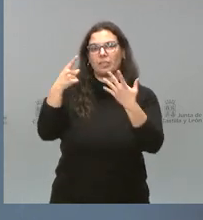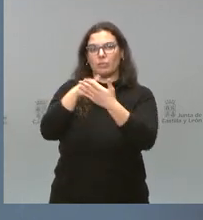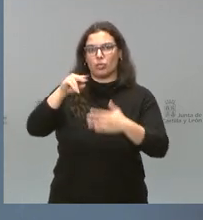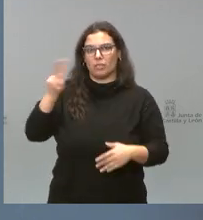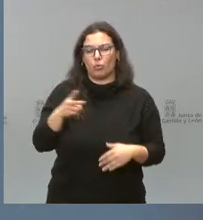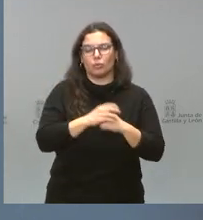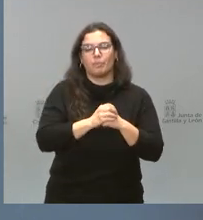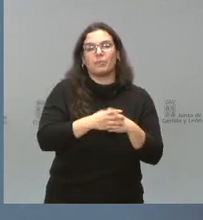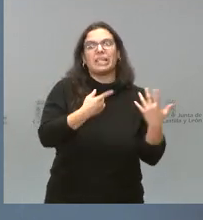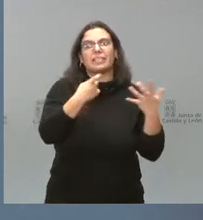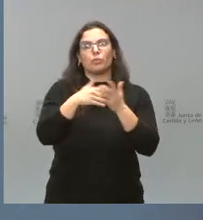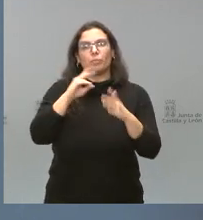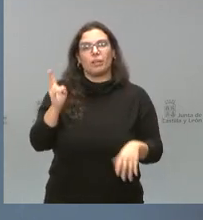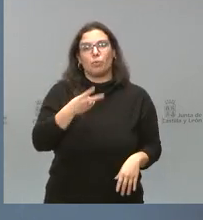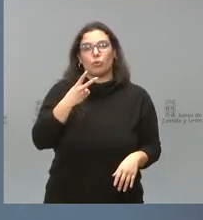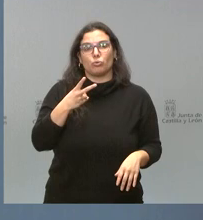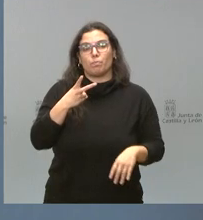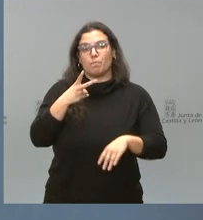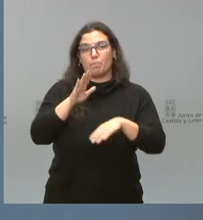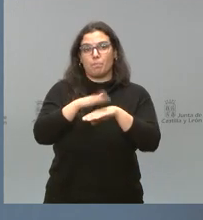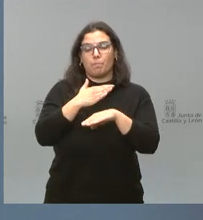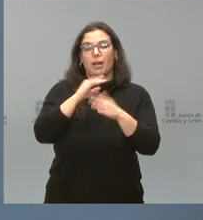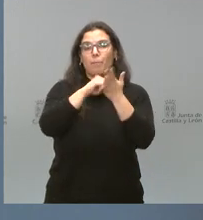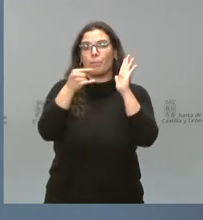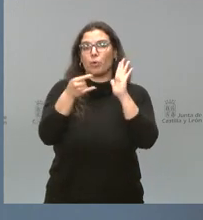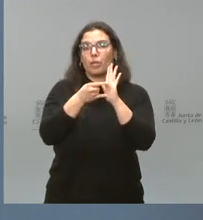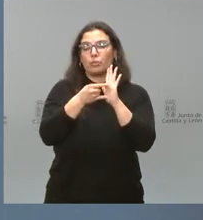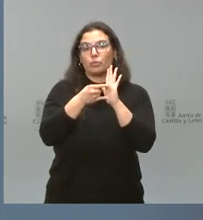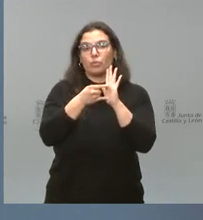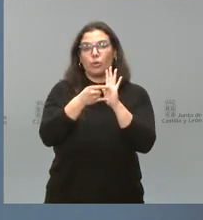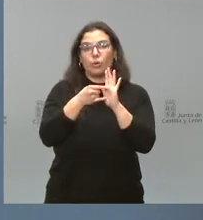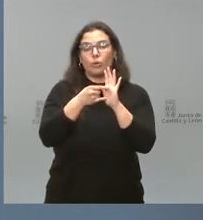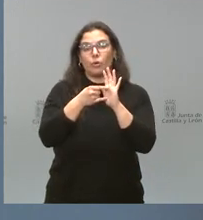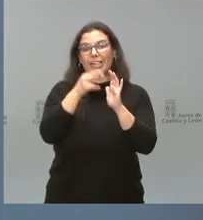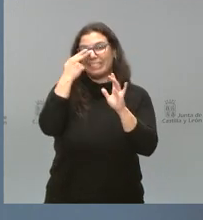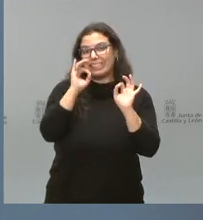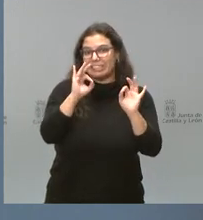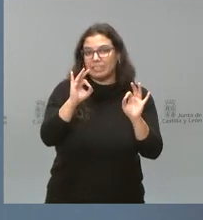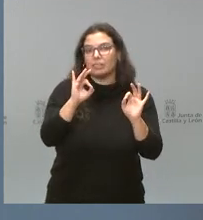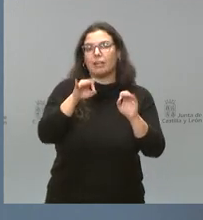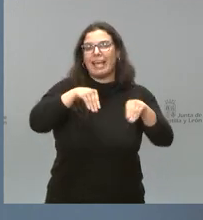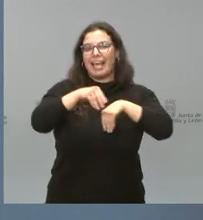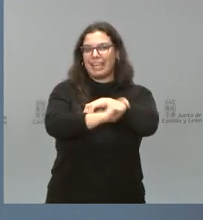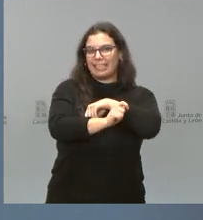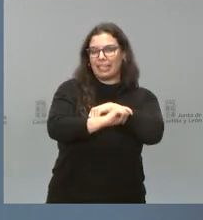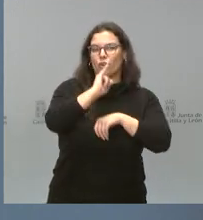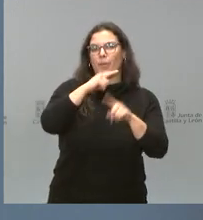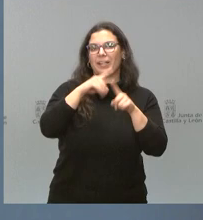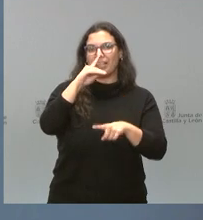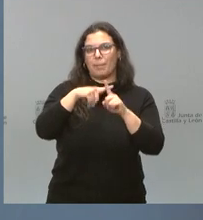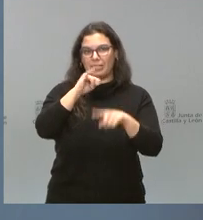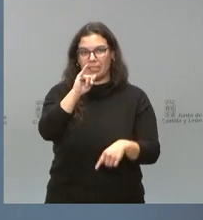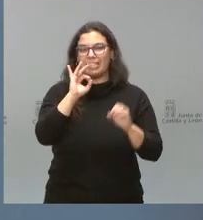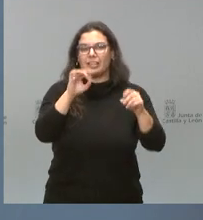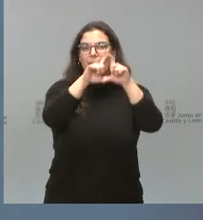600.000 euros para proyectos de especial interés estratégico de I+, de Masí, en este caso,